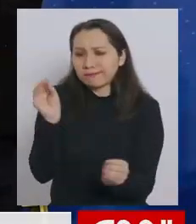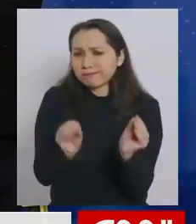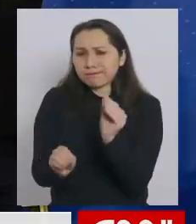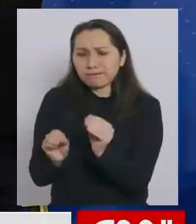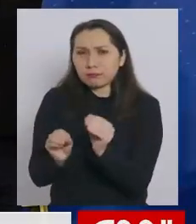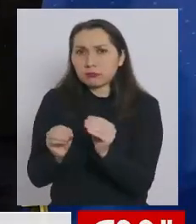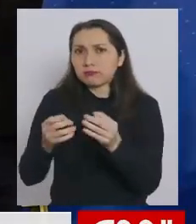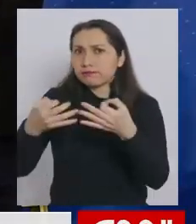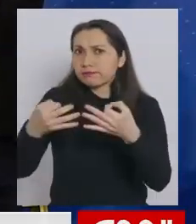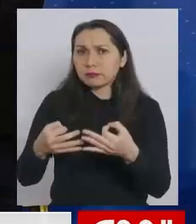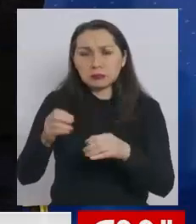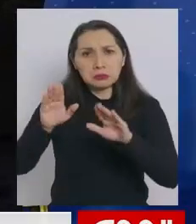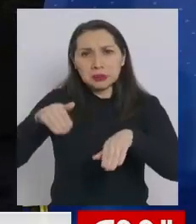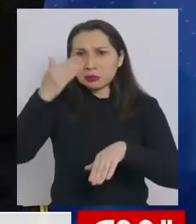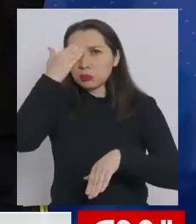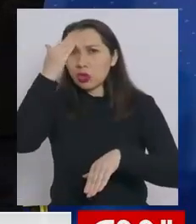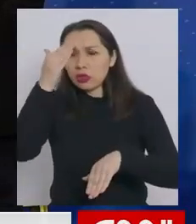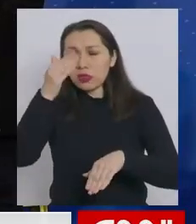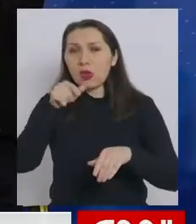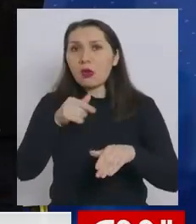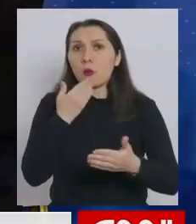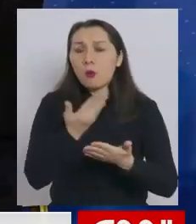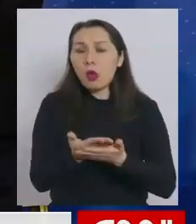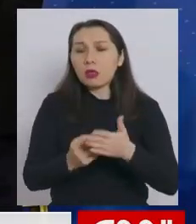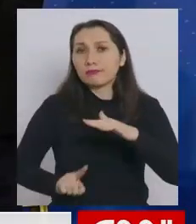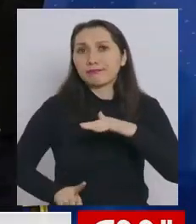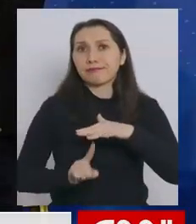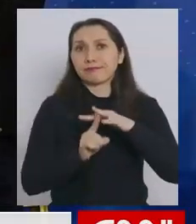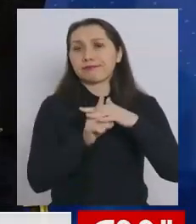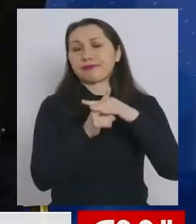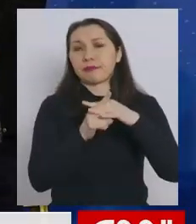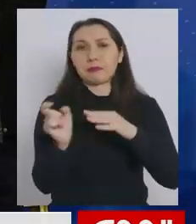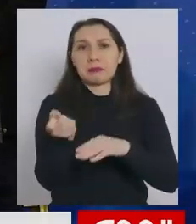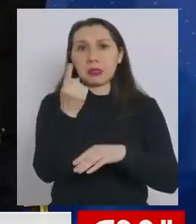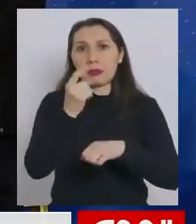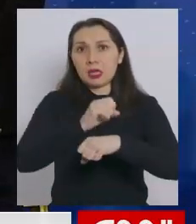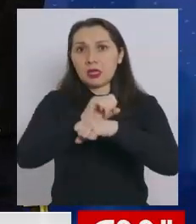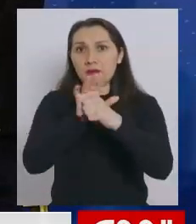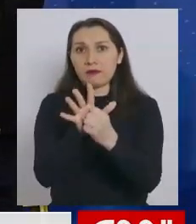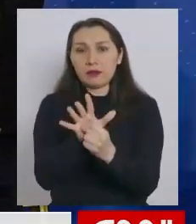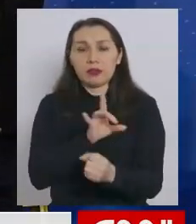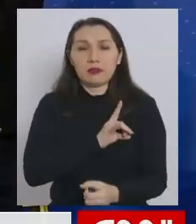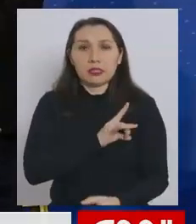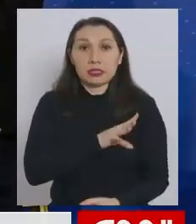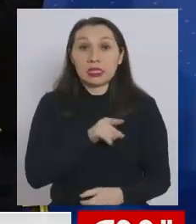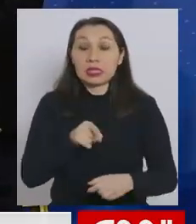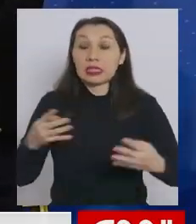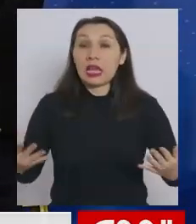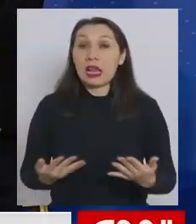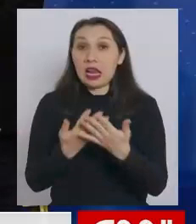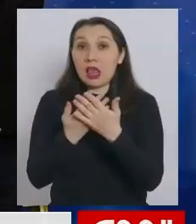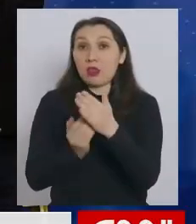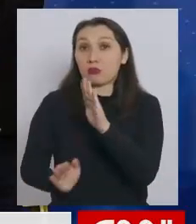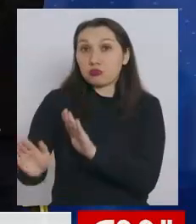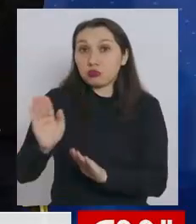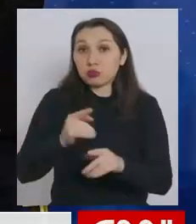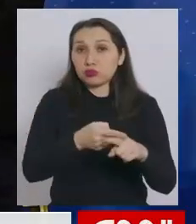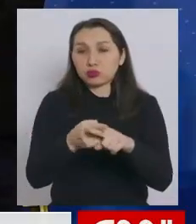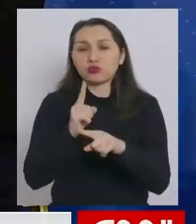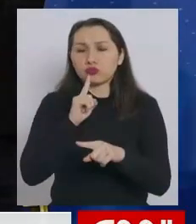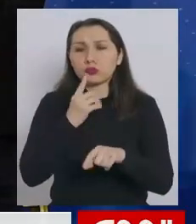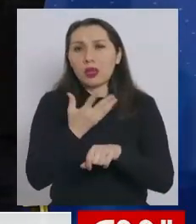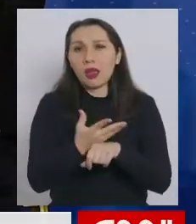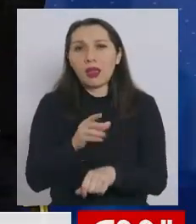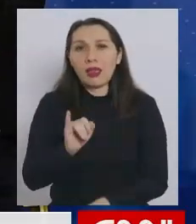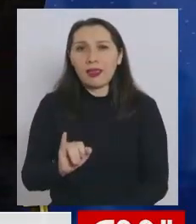prácticamente el mismo día que tuvimos el primer caso de coronavirus en Chile. Y esa red de protección social incluye un instrumento